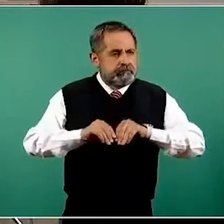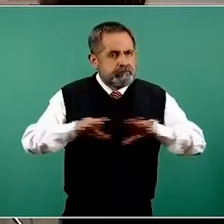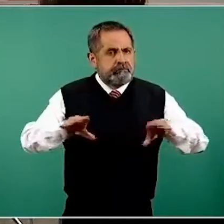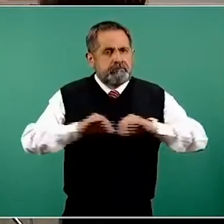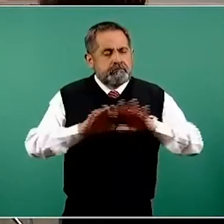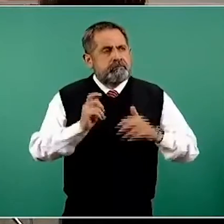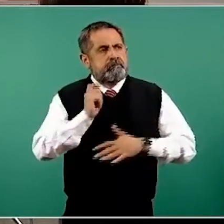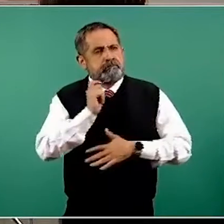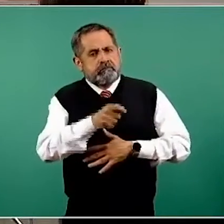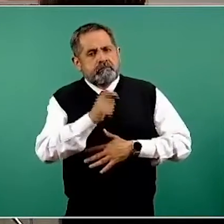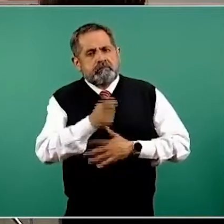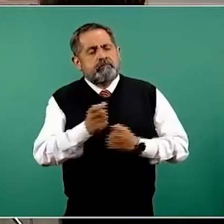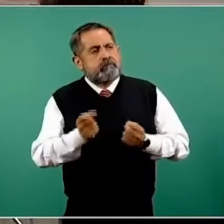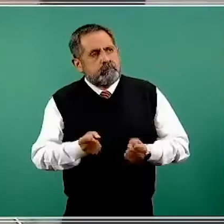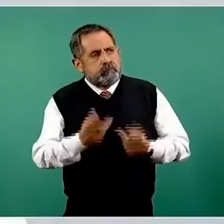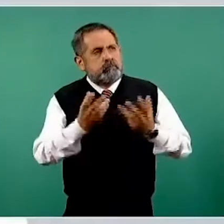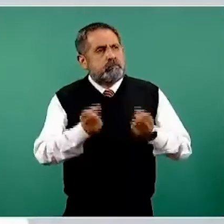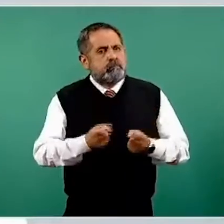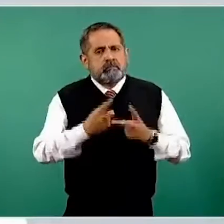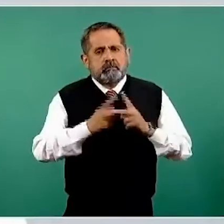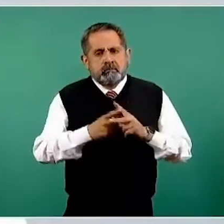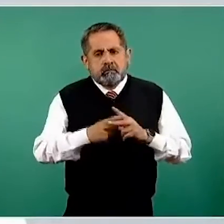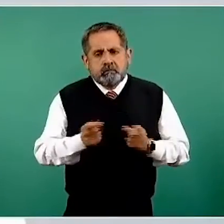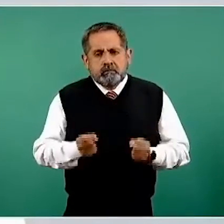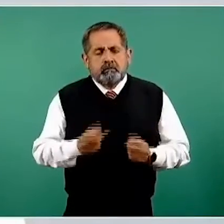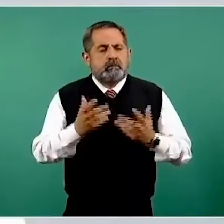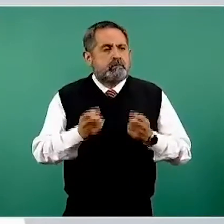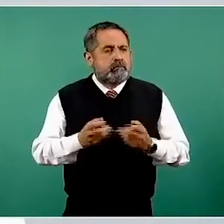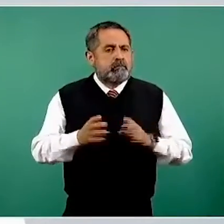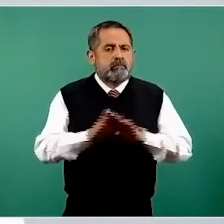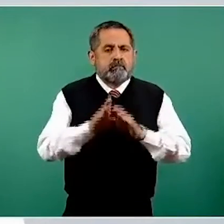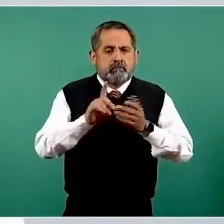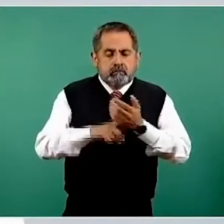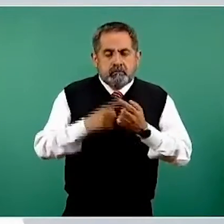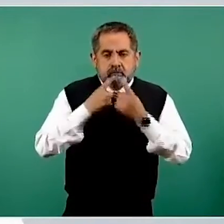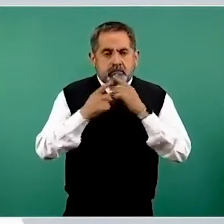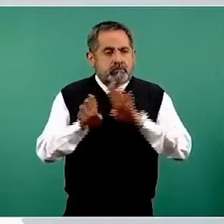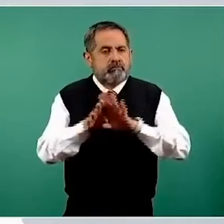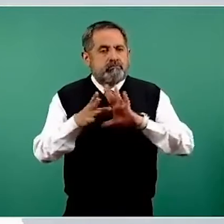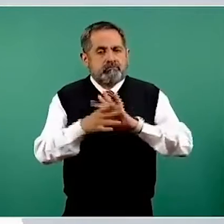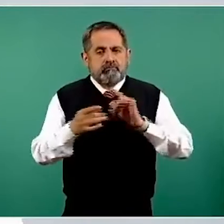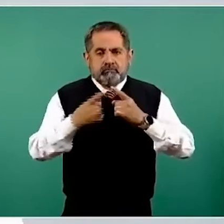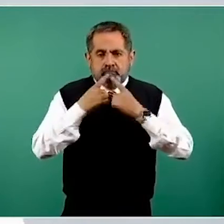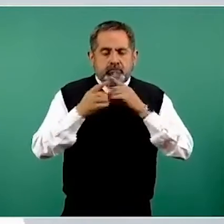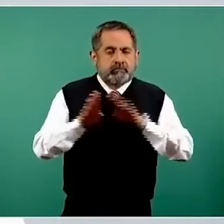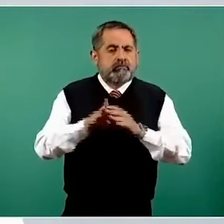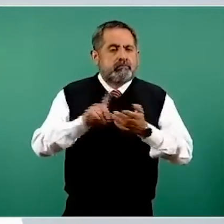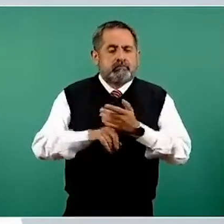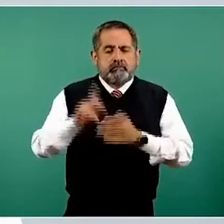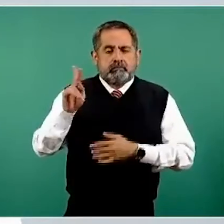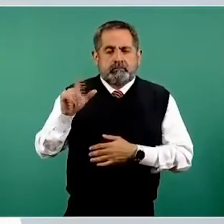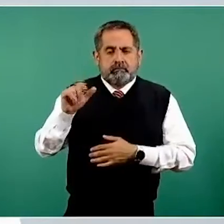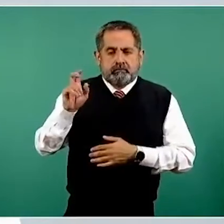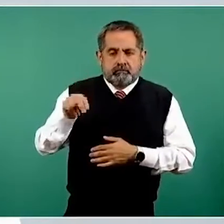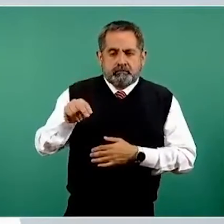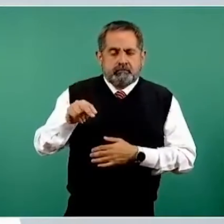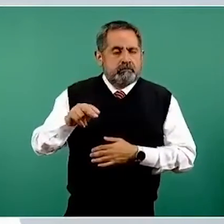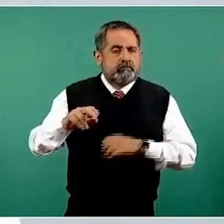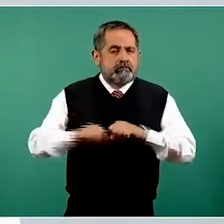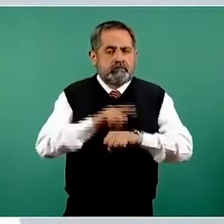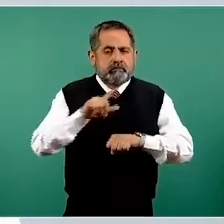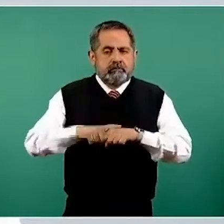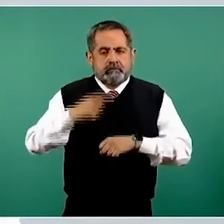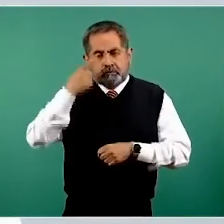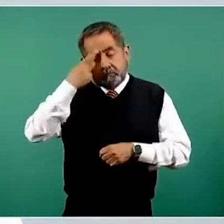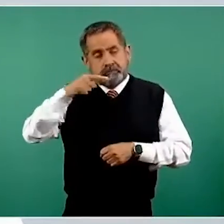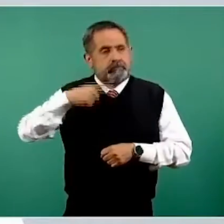La Secretaría de Salud informó este lunes que ya son 209.702 las personas fallecidas por el nuevo coronavirus SARS-CoV-2 en el país. Mientras tanto,